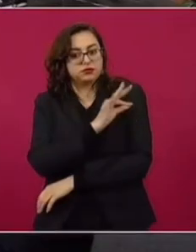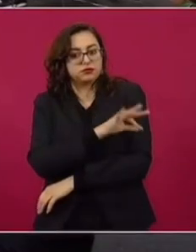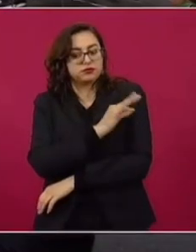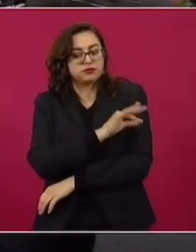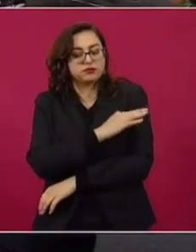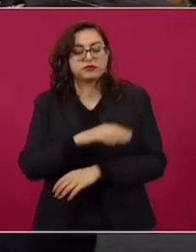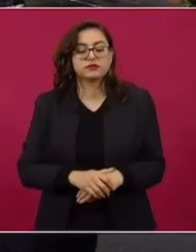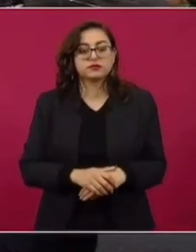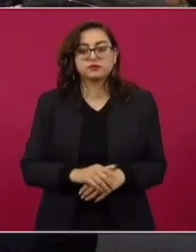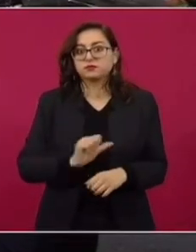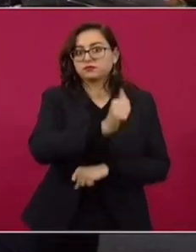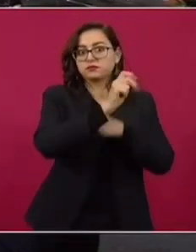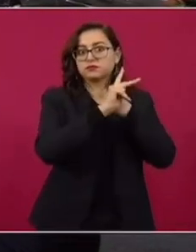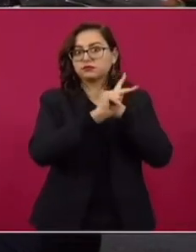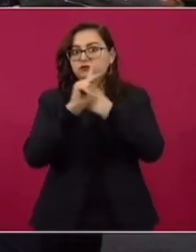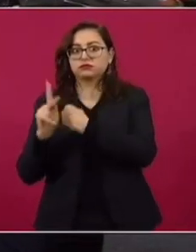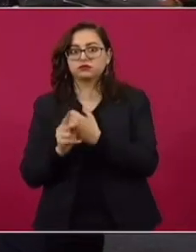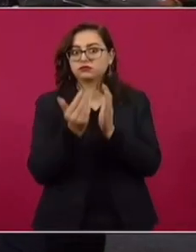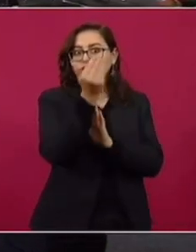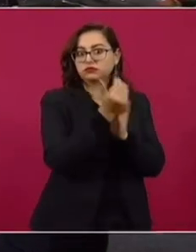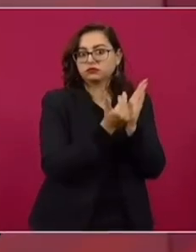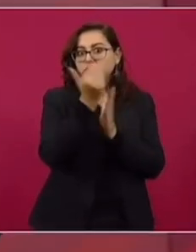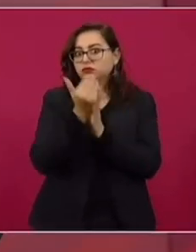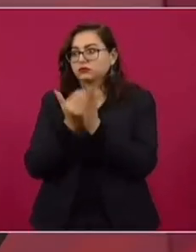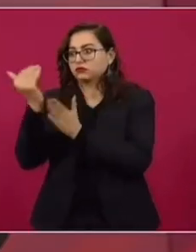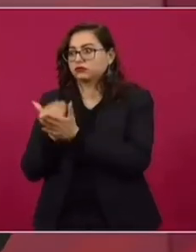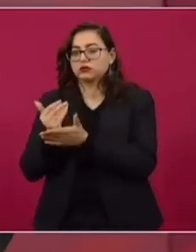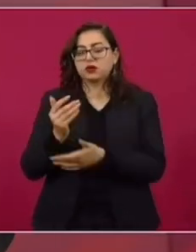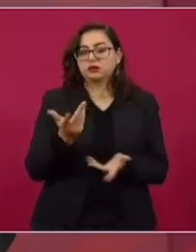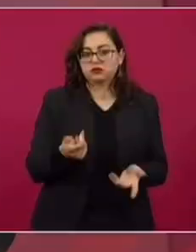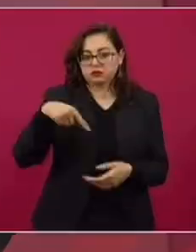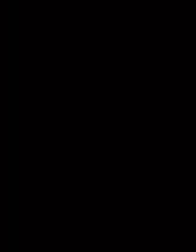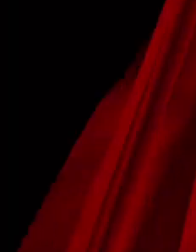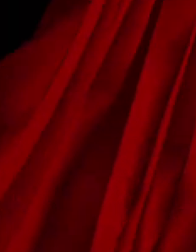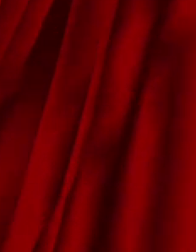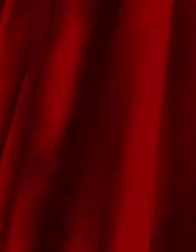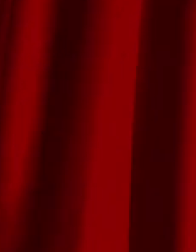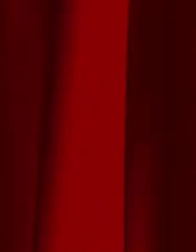los países con la mayor cobertura o porcentaje de vacunación en el mundo.